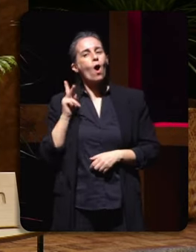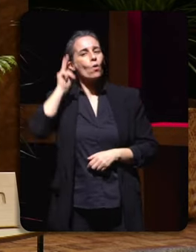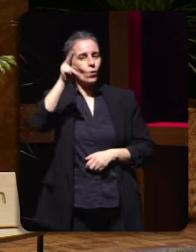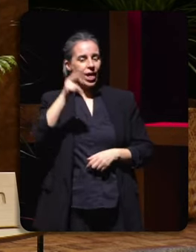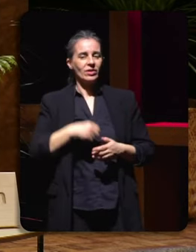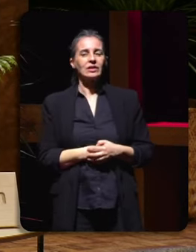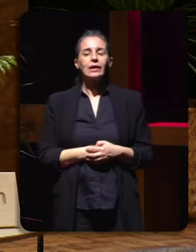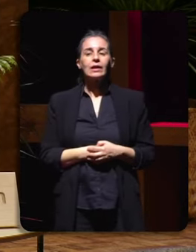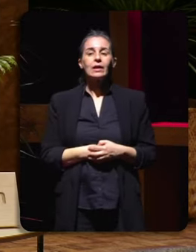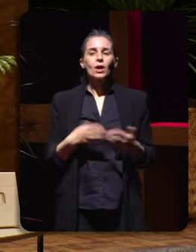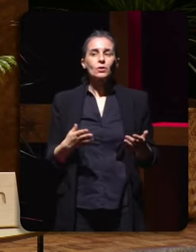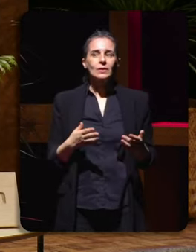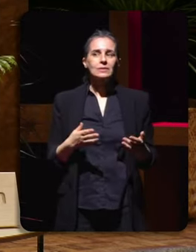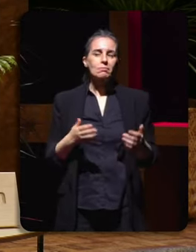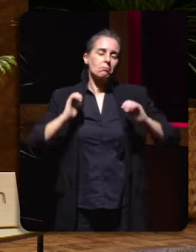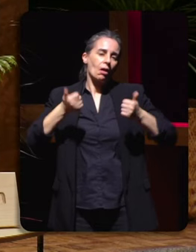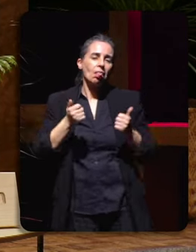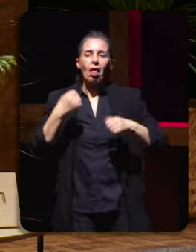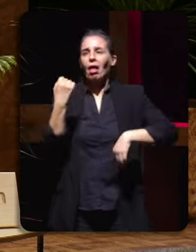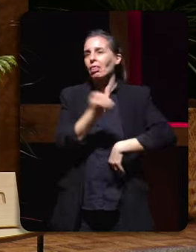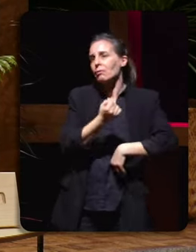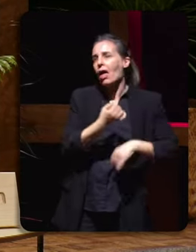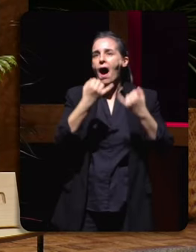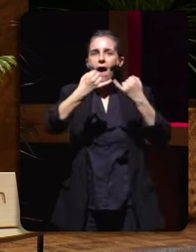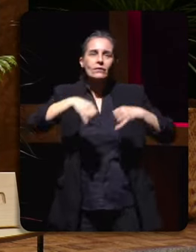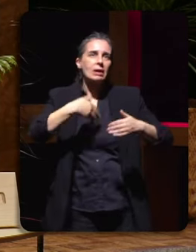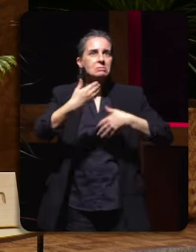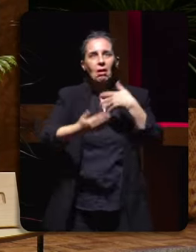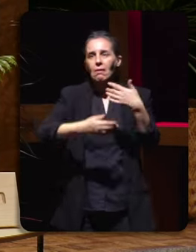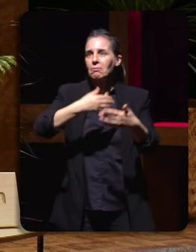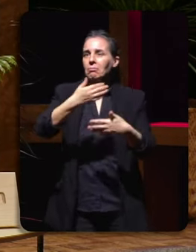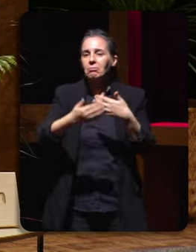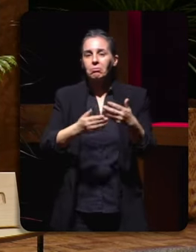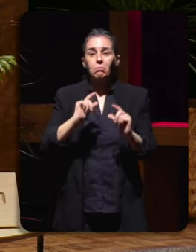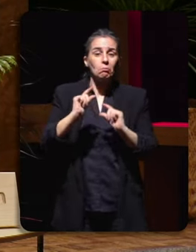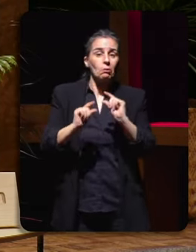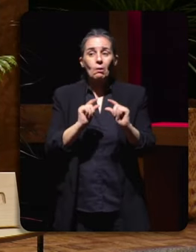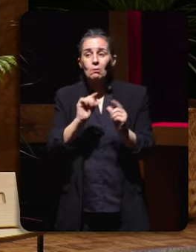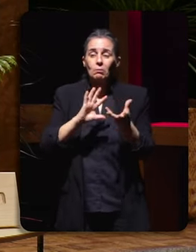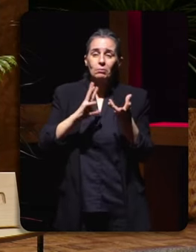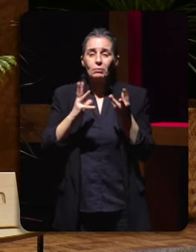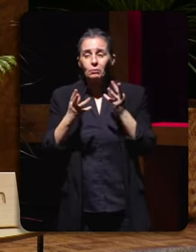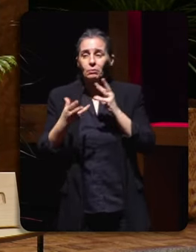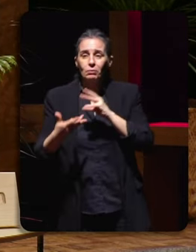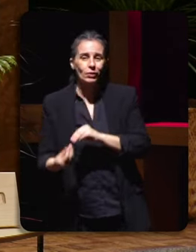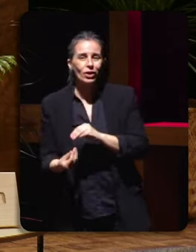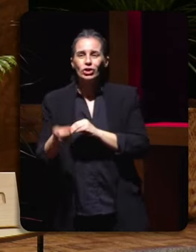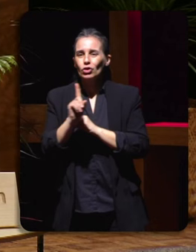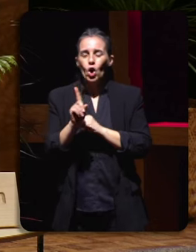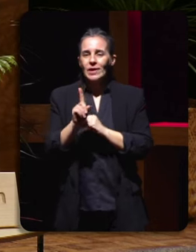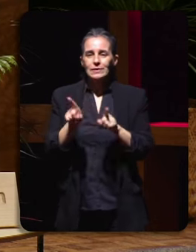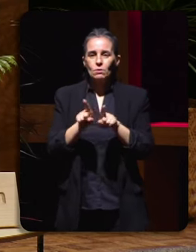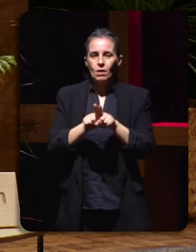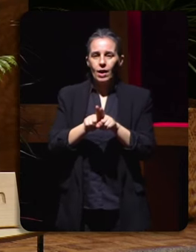ainda estás uns días co rollo das festas que si ven non sei que que si non entes tampouco estás aí sabes non te das